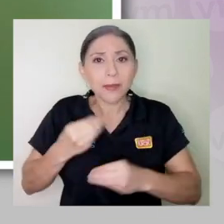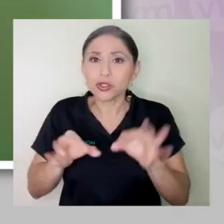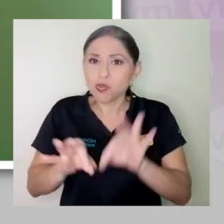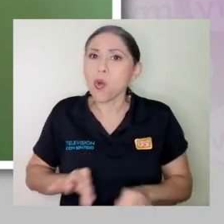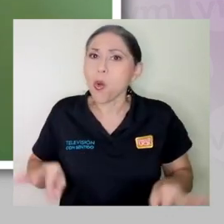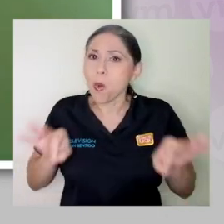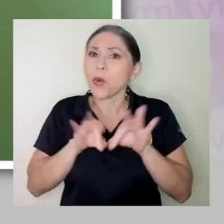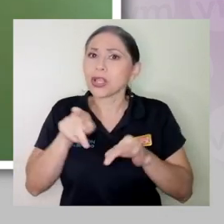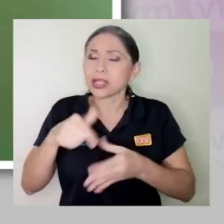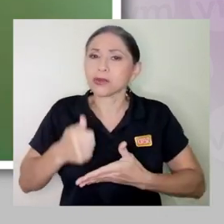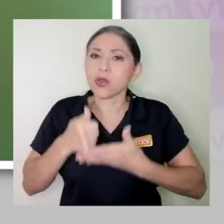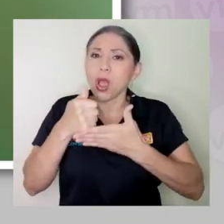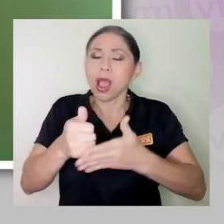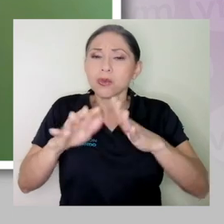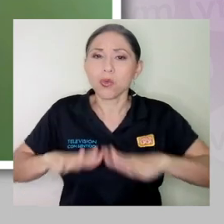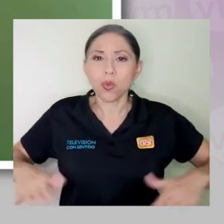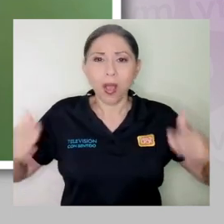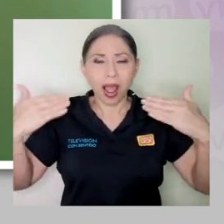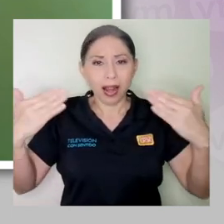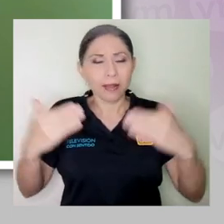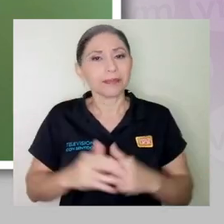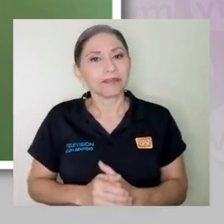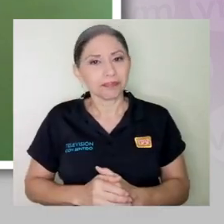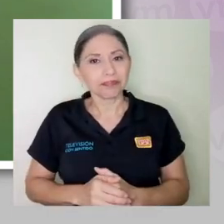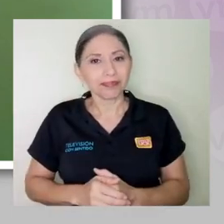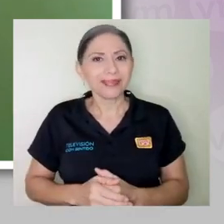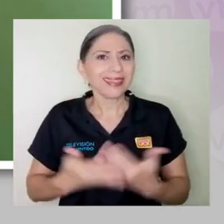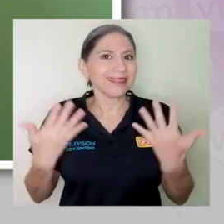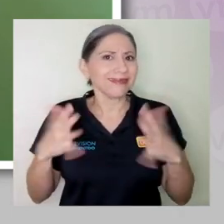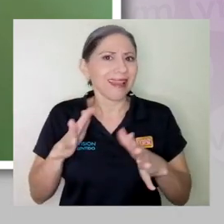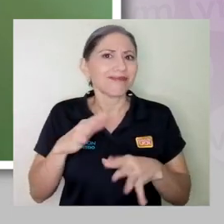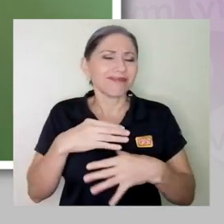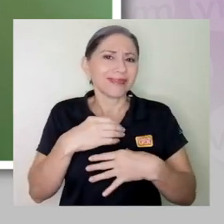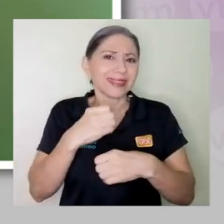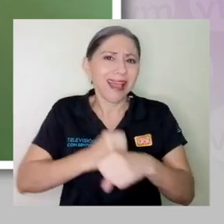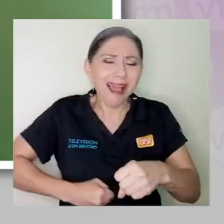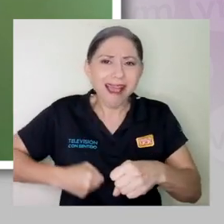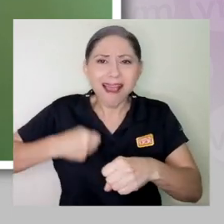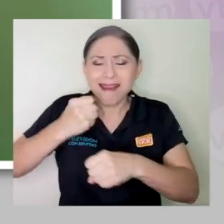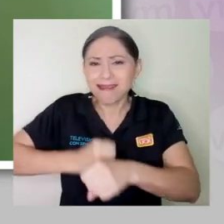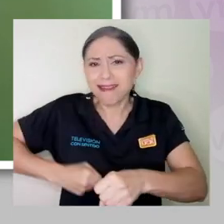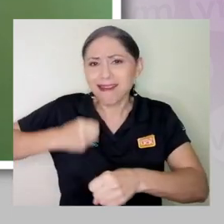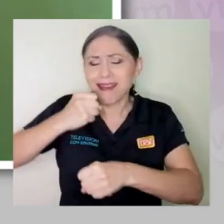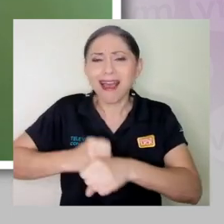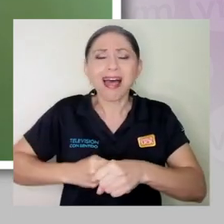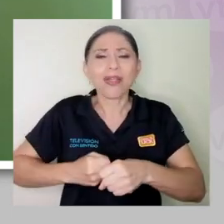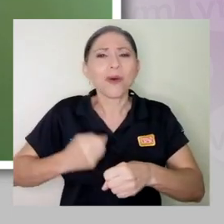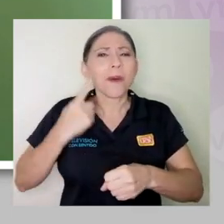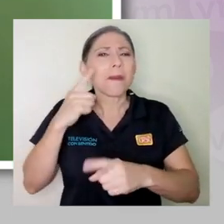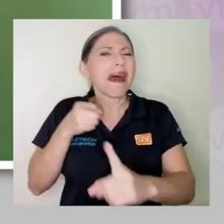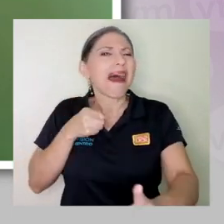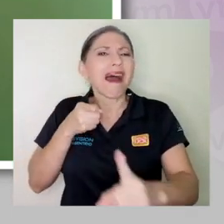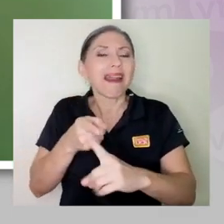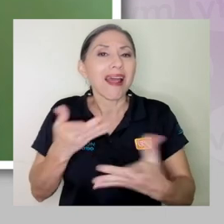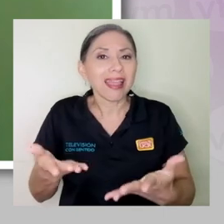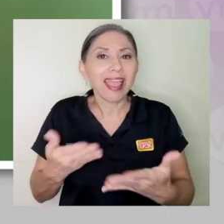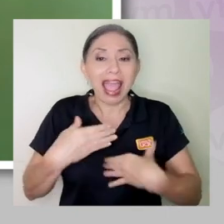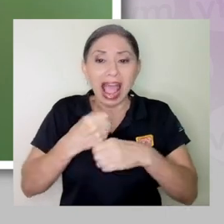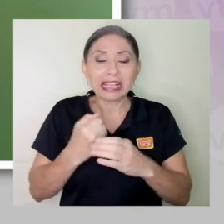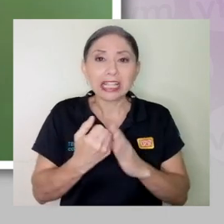consumido eso también es importante y contribuye a la parte del ambiente y se ha hecho todo un trabajo por